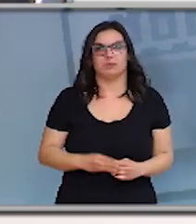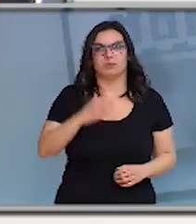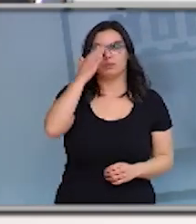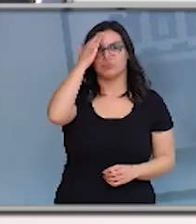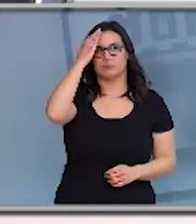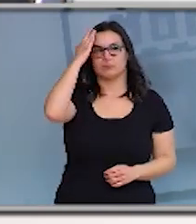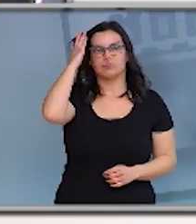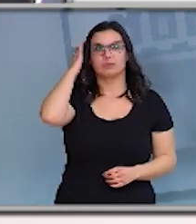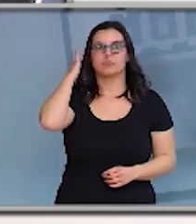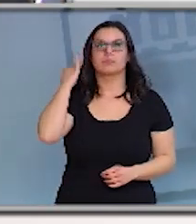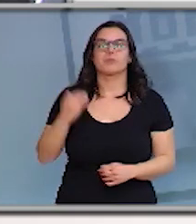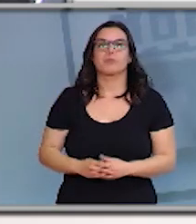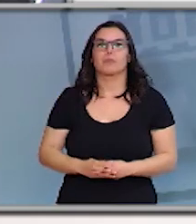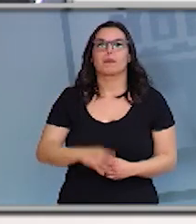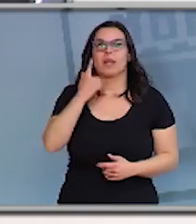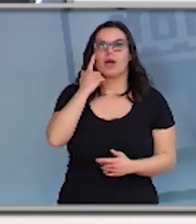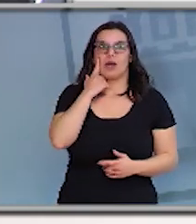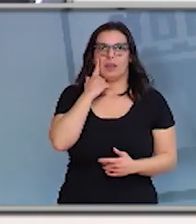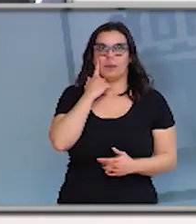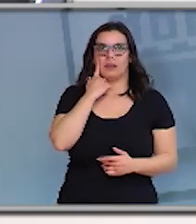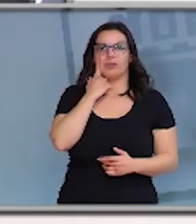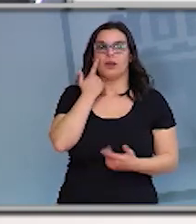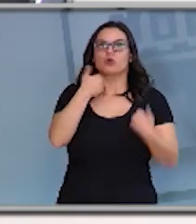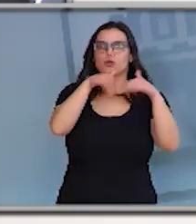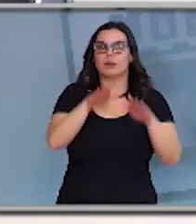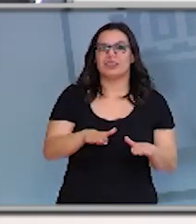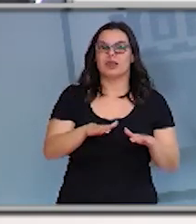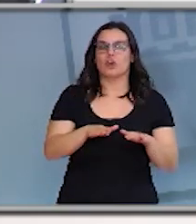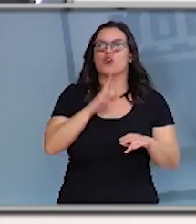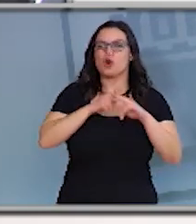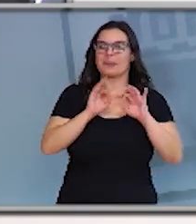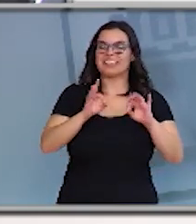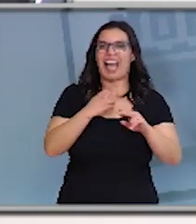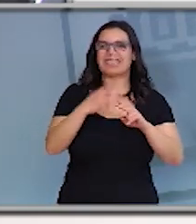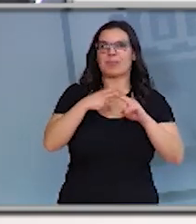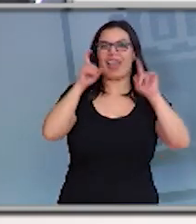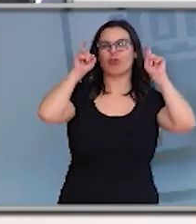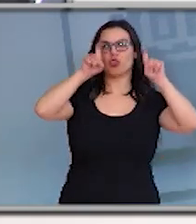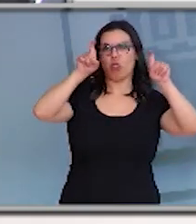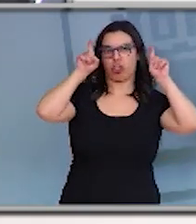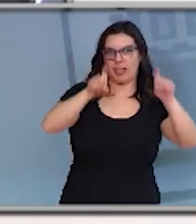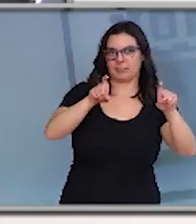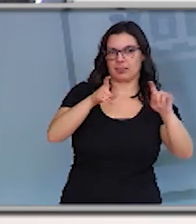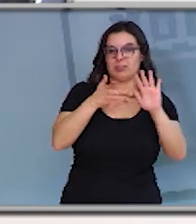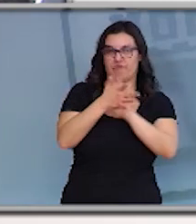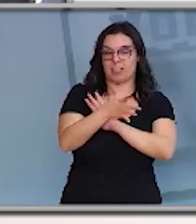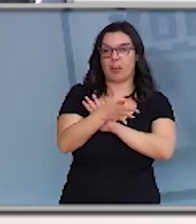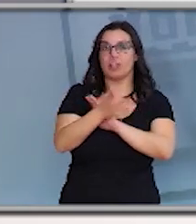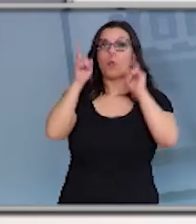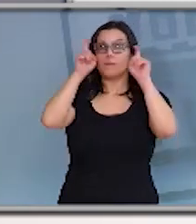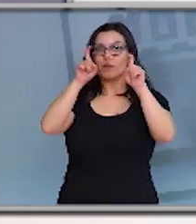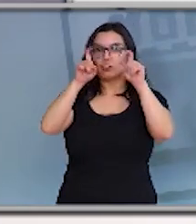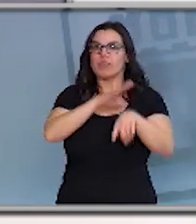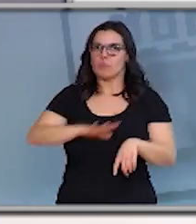Bueno lo que se ha suspendido es la actividad docente lo ha explicado con precisión el vicepresidente de gobierno los profesores de